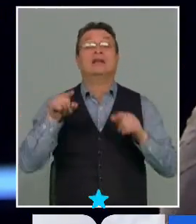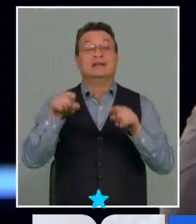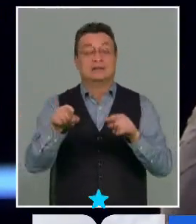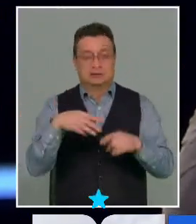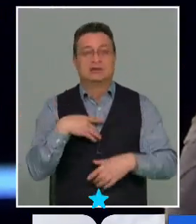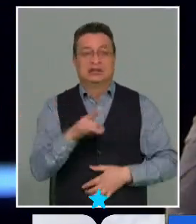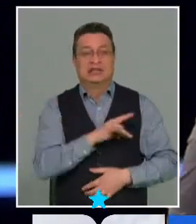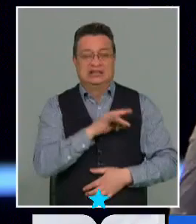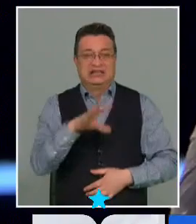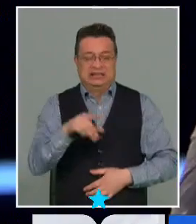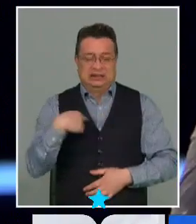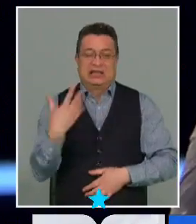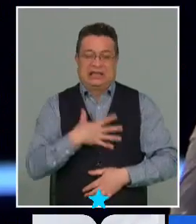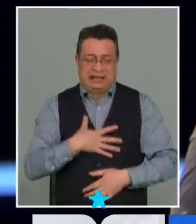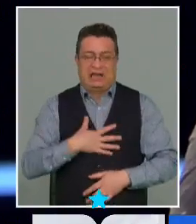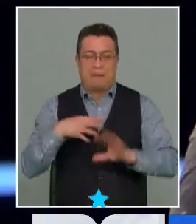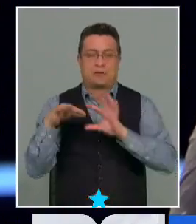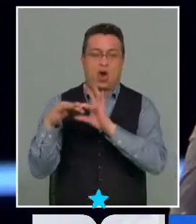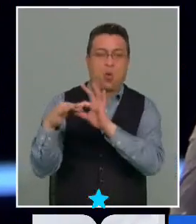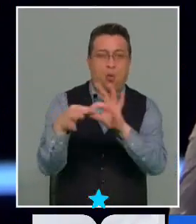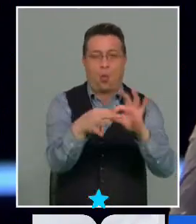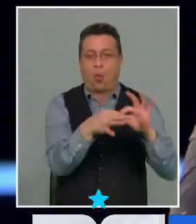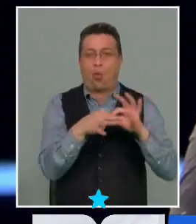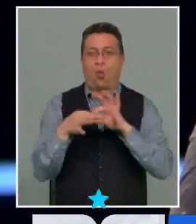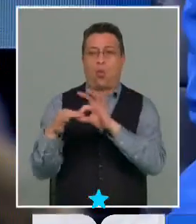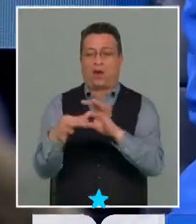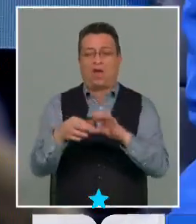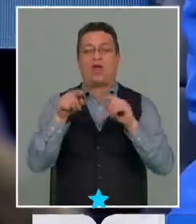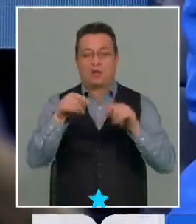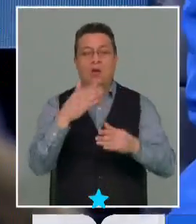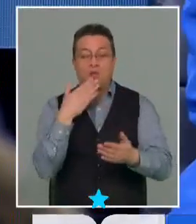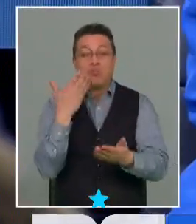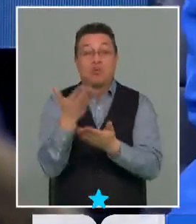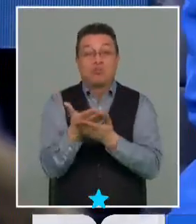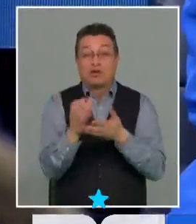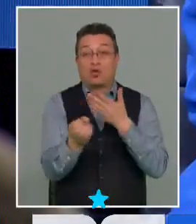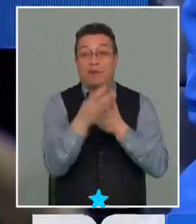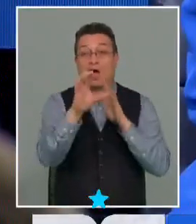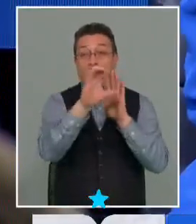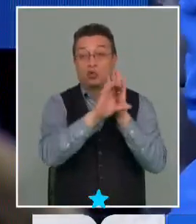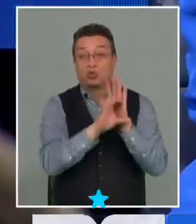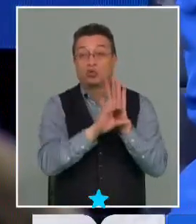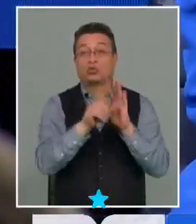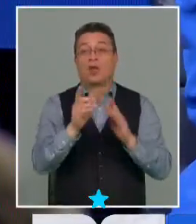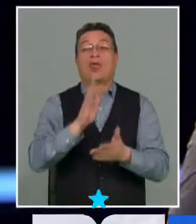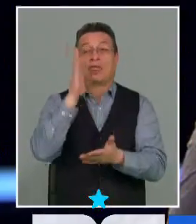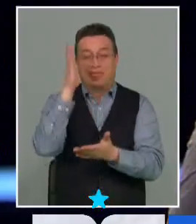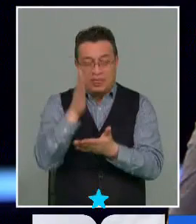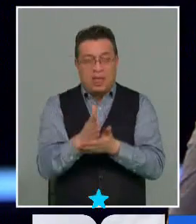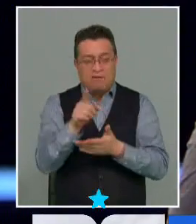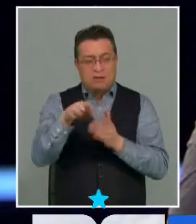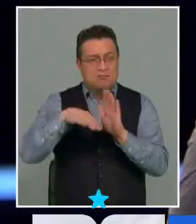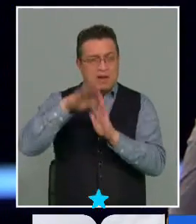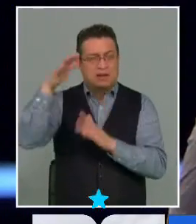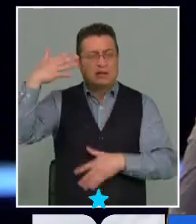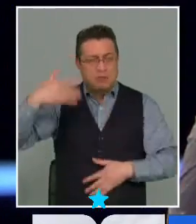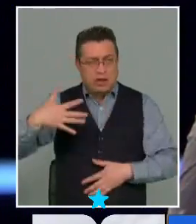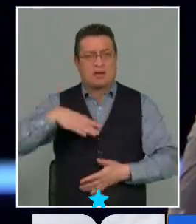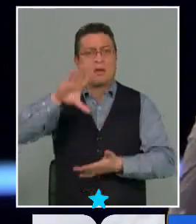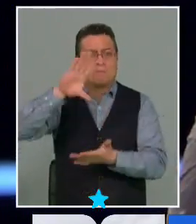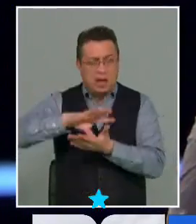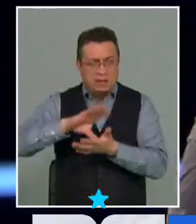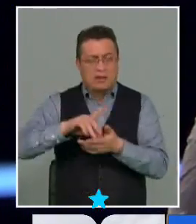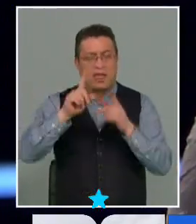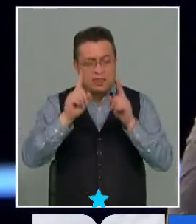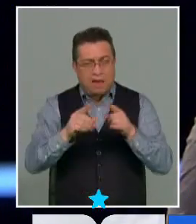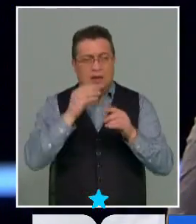país que esté unido, que esté la propuesta de nueva Constitución o la Constitución es la columna vertebral de un país. Tiene que